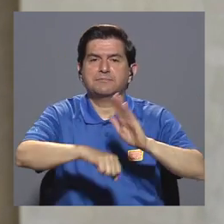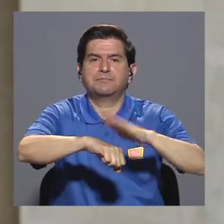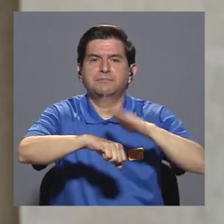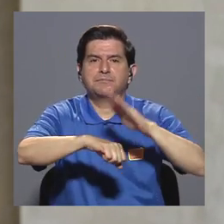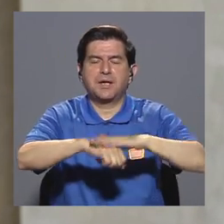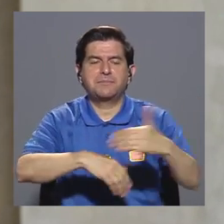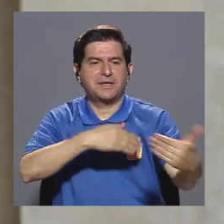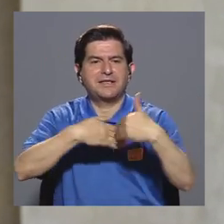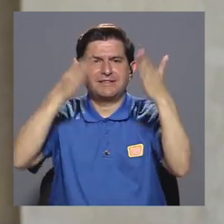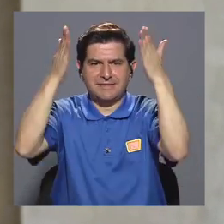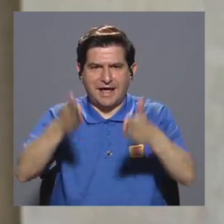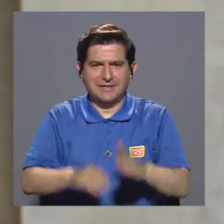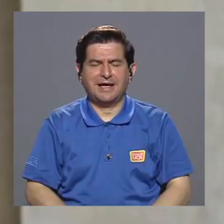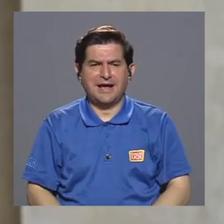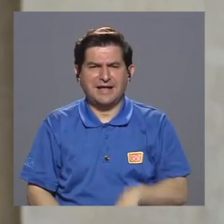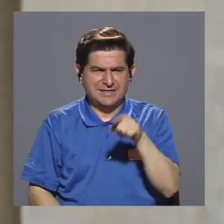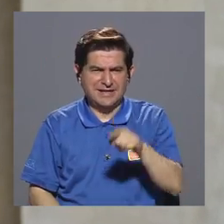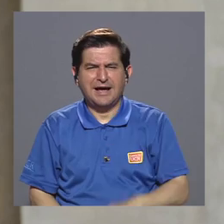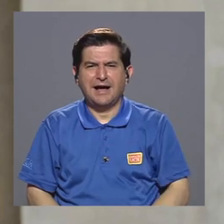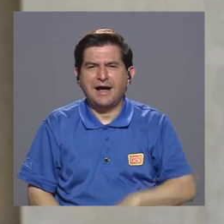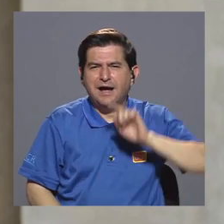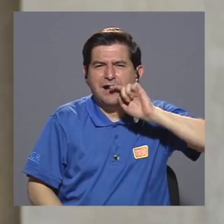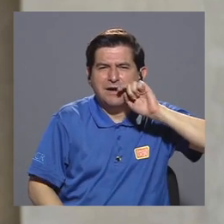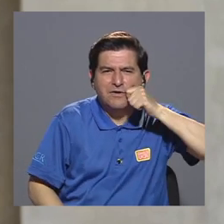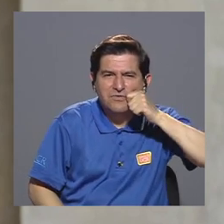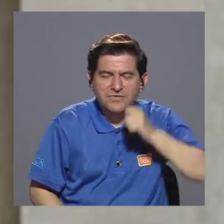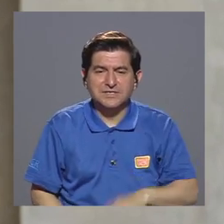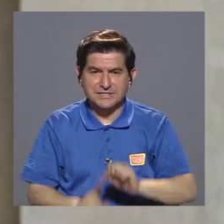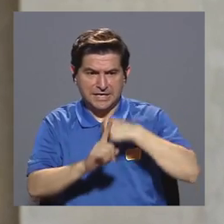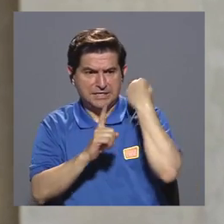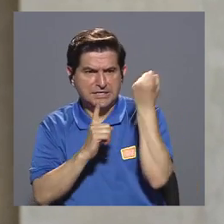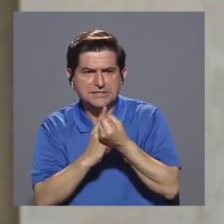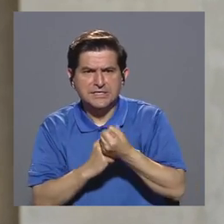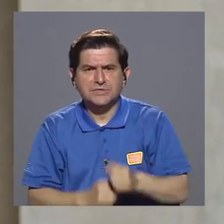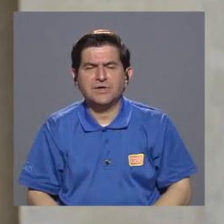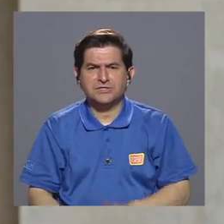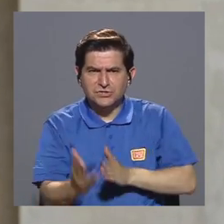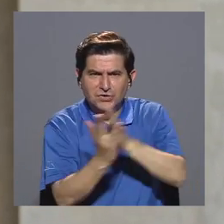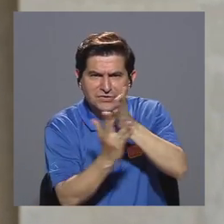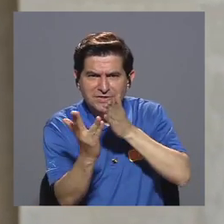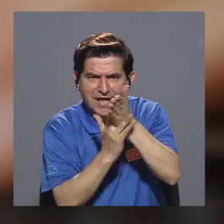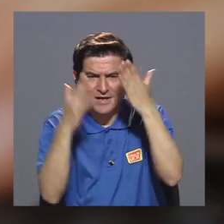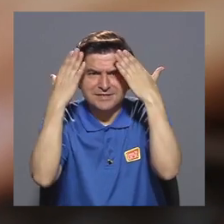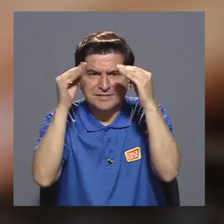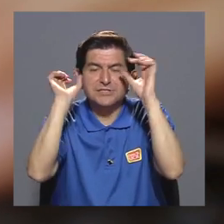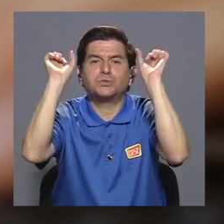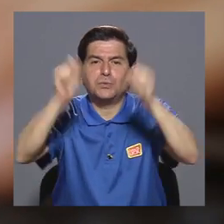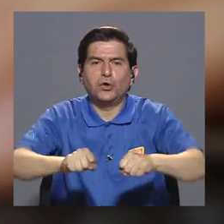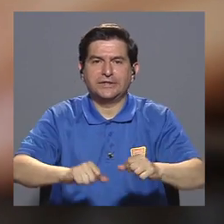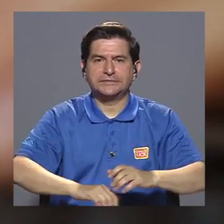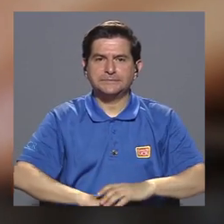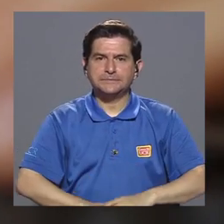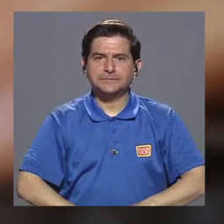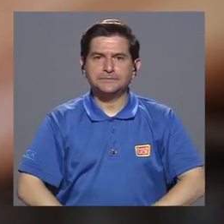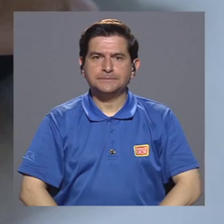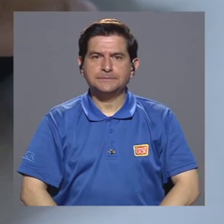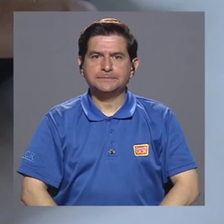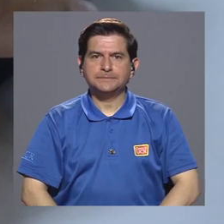que le permite a un atacante comprometer la confidenciabilidad, la integridad y la accesibilidad de la información.